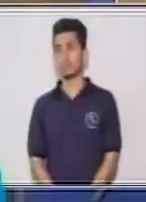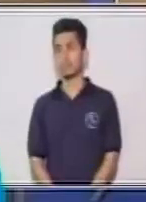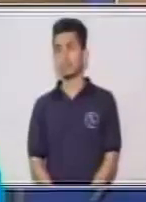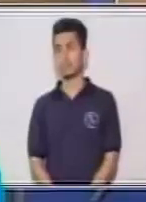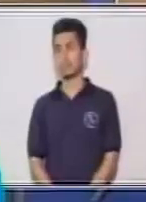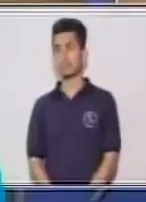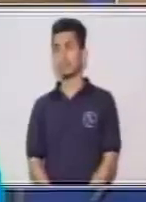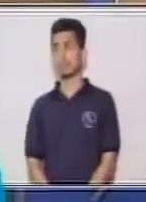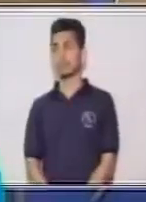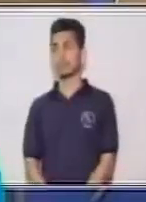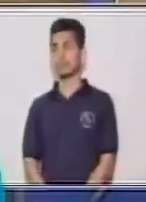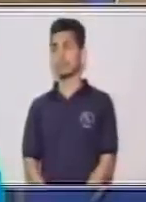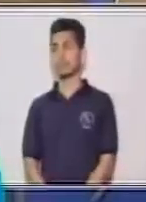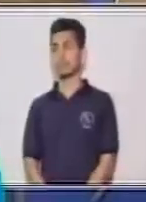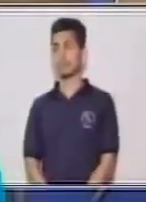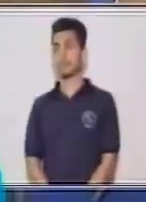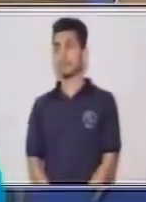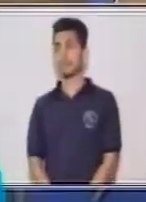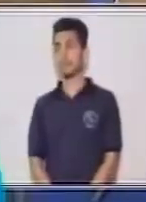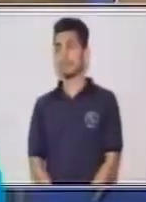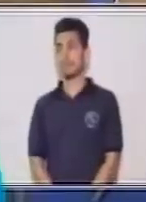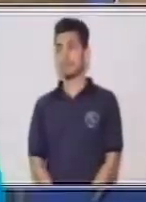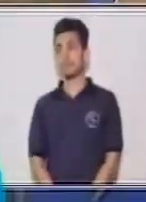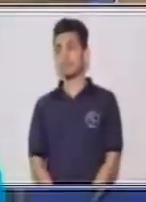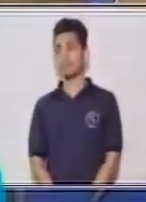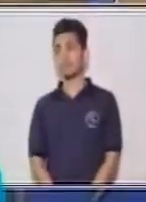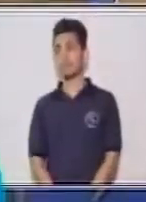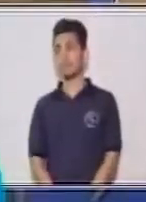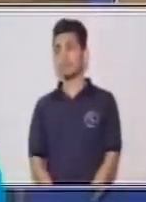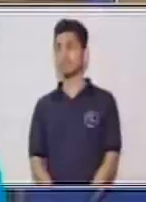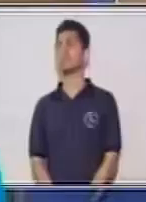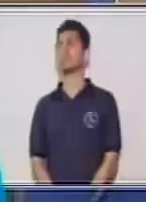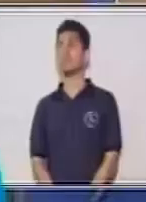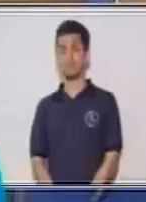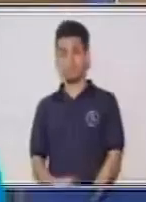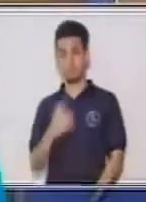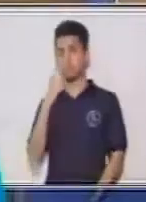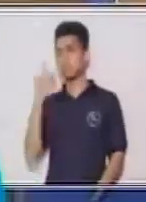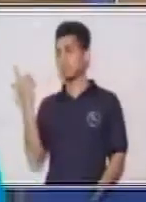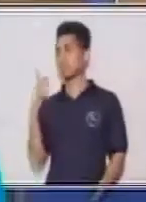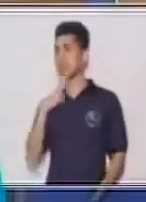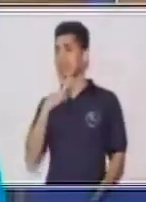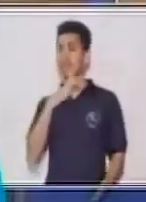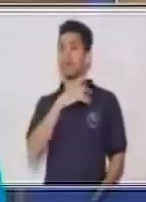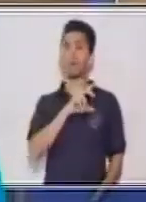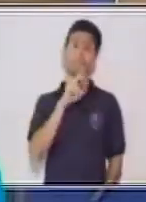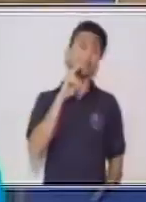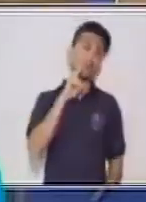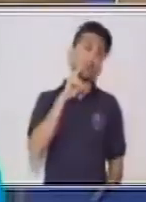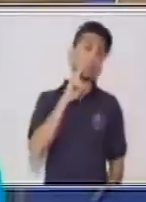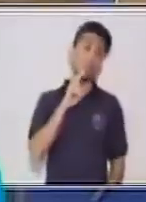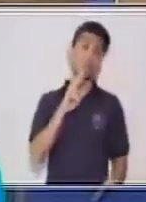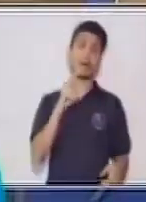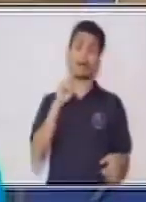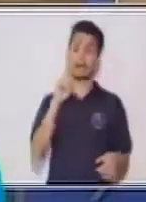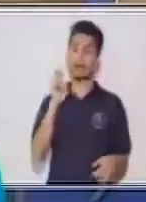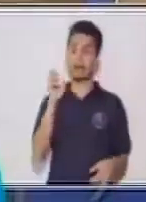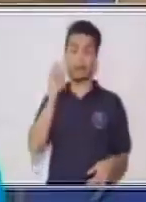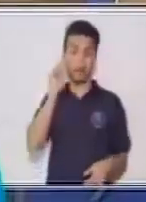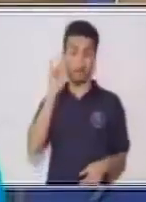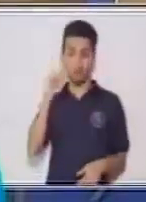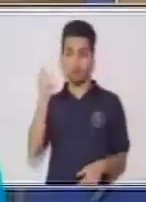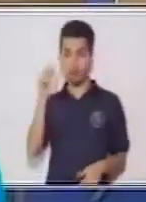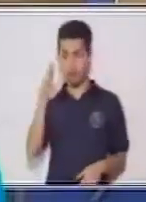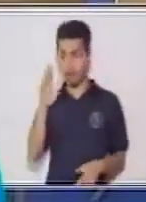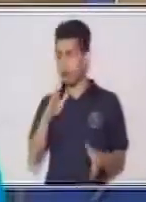vamos a colocar aquí. Si te das cuenta, ya tenemos los verbos tanto en regulares como irregulares. Y estos son los que no cambian la raíz. Y